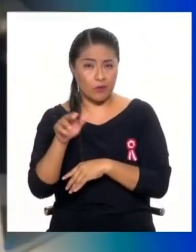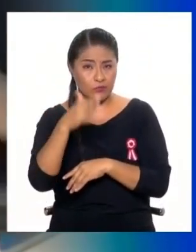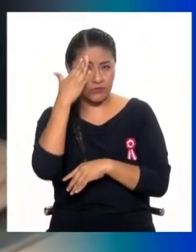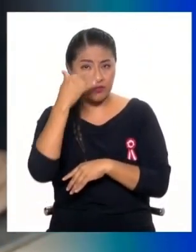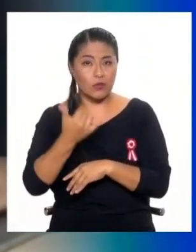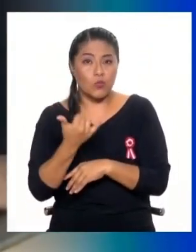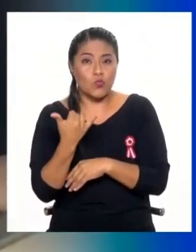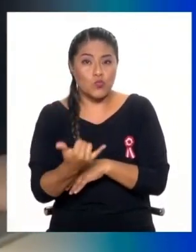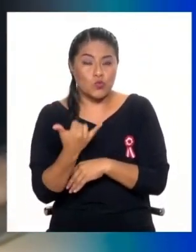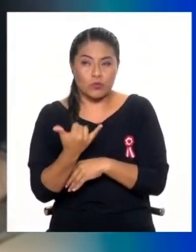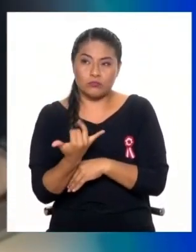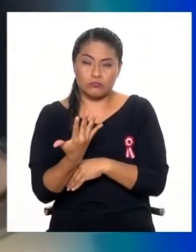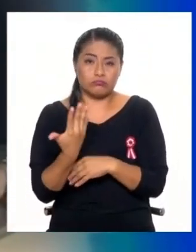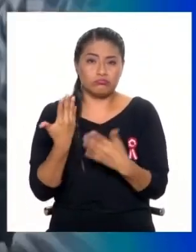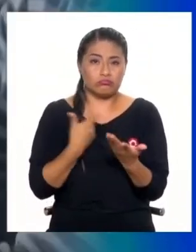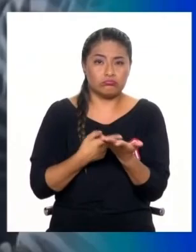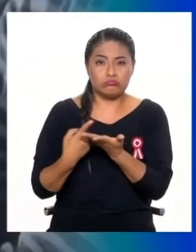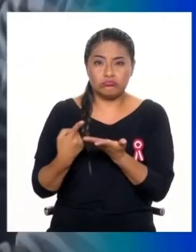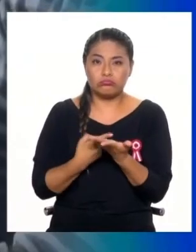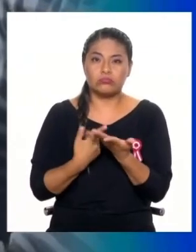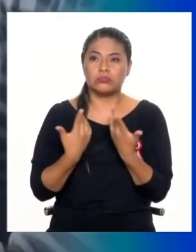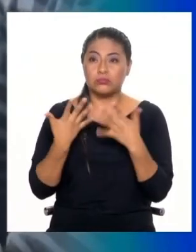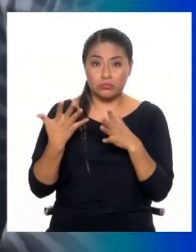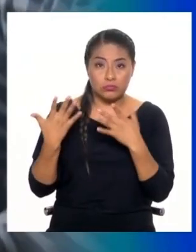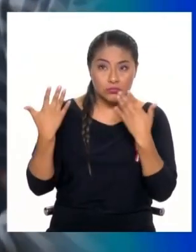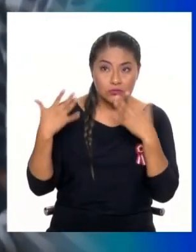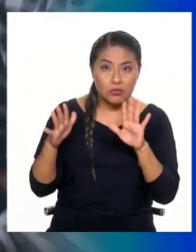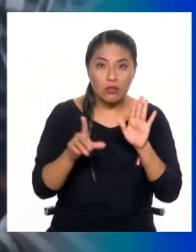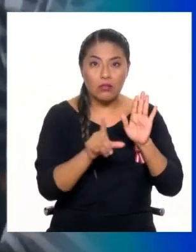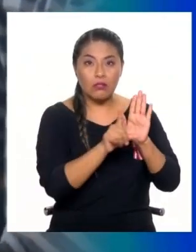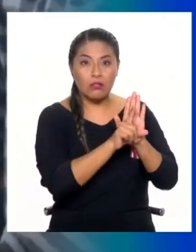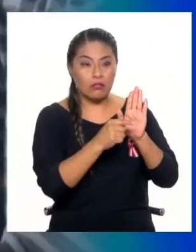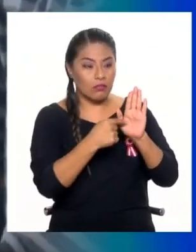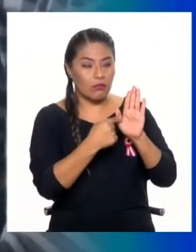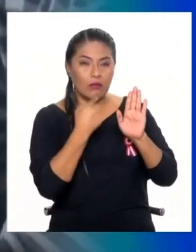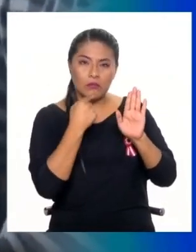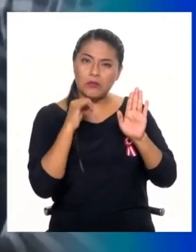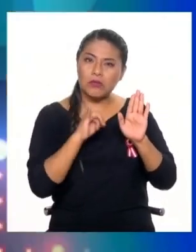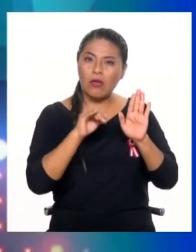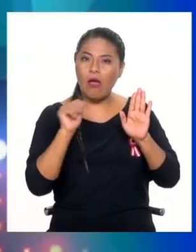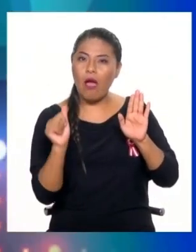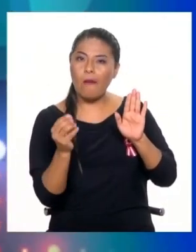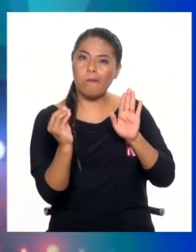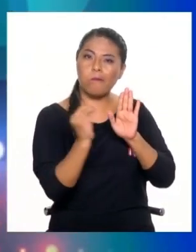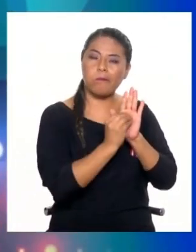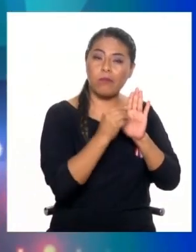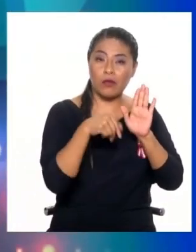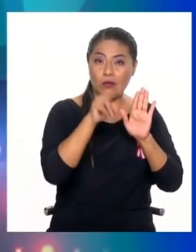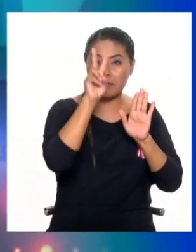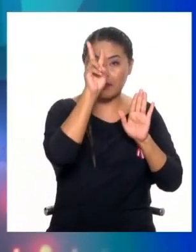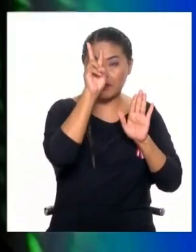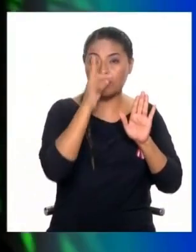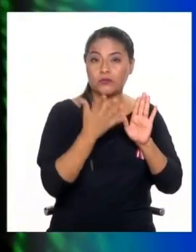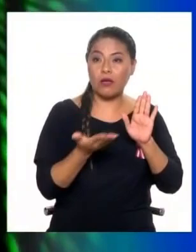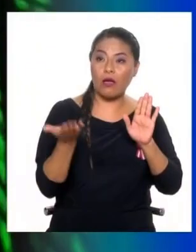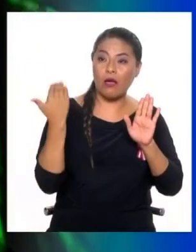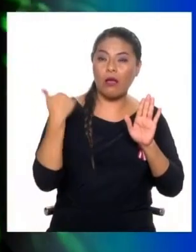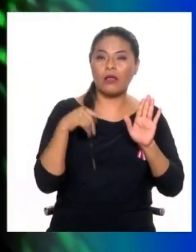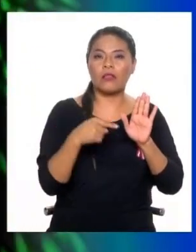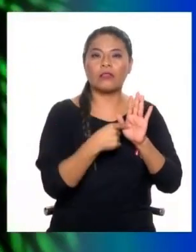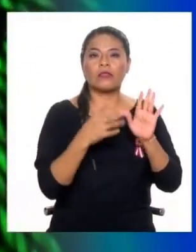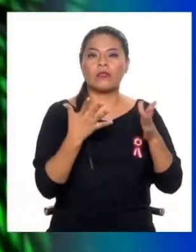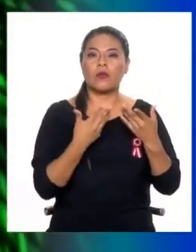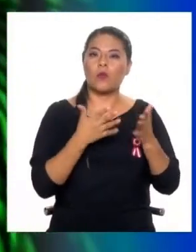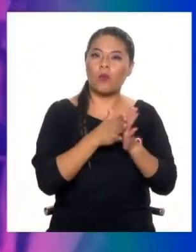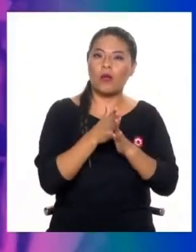hoy se ha promulgado, que en todo caso ya existe una ley que va a regular la inteligencia artificial en el Perú y que además ha sido definida como de